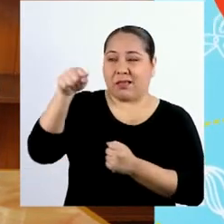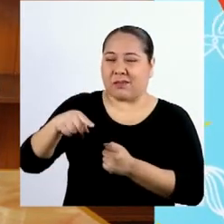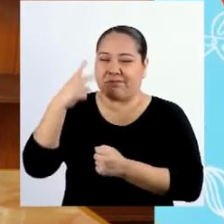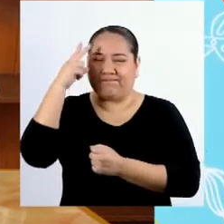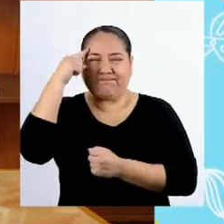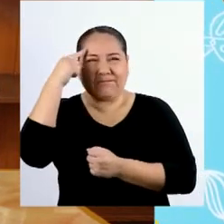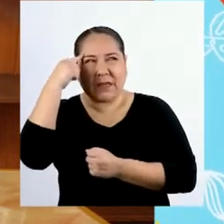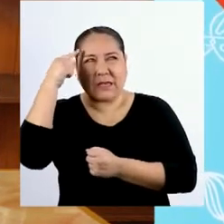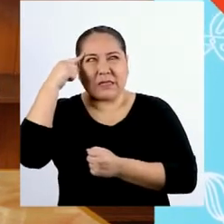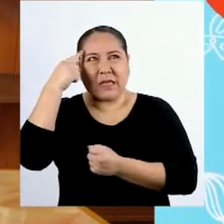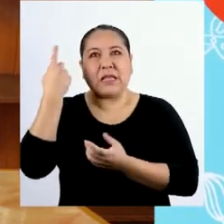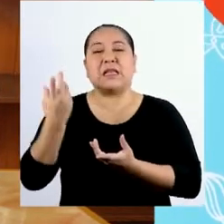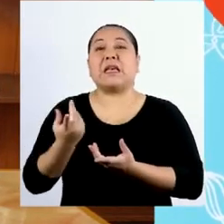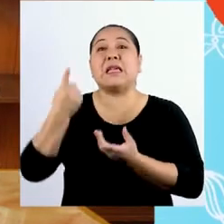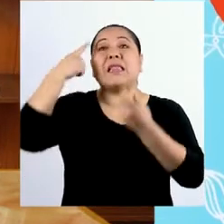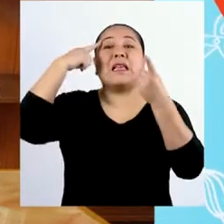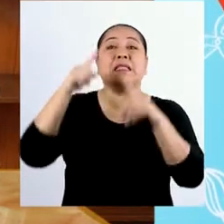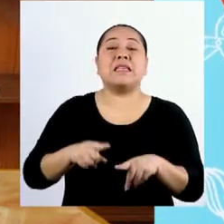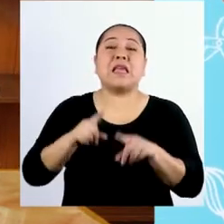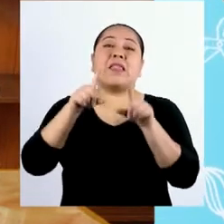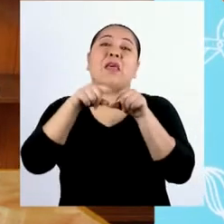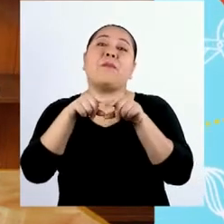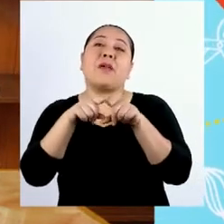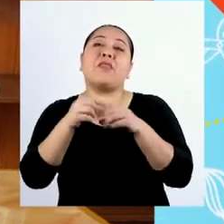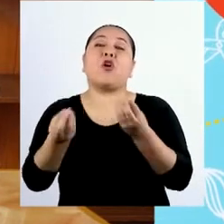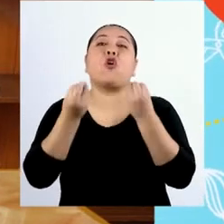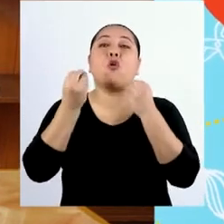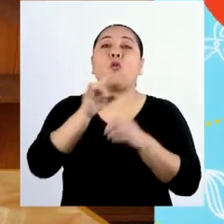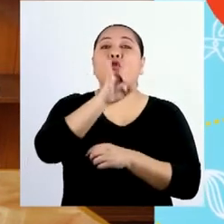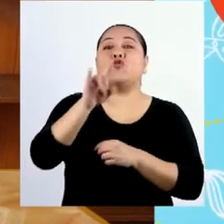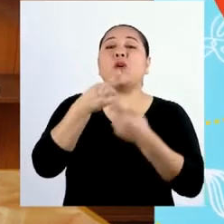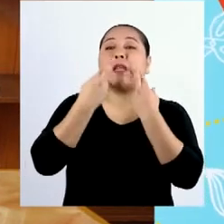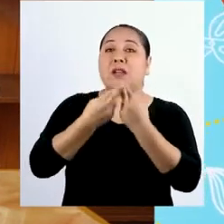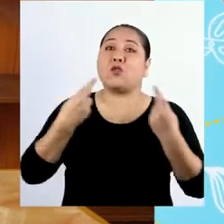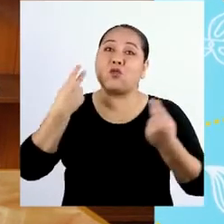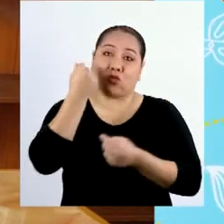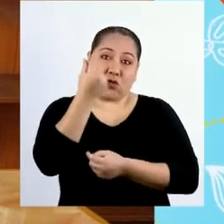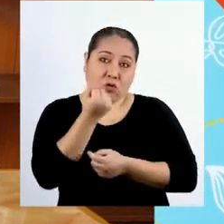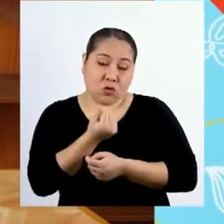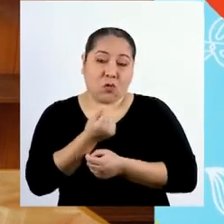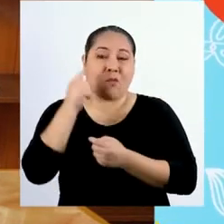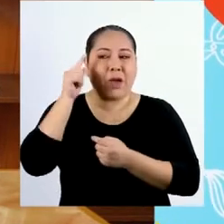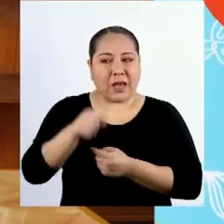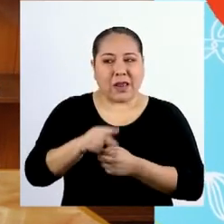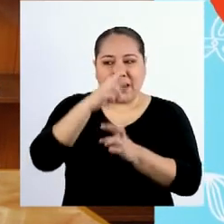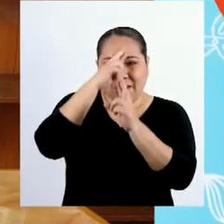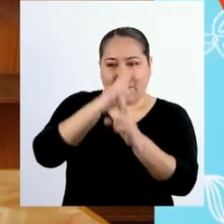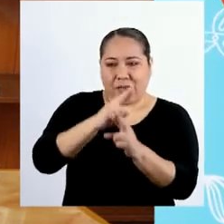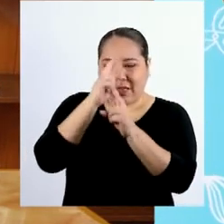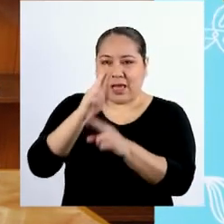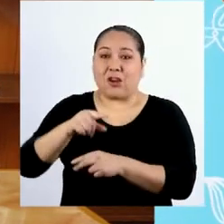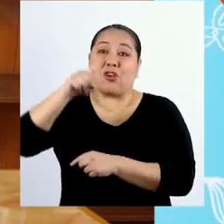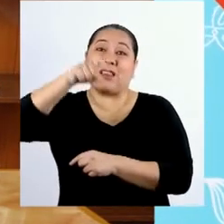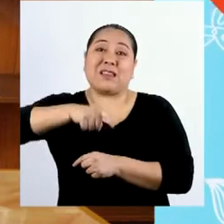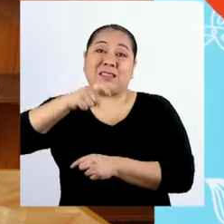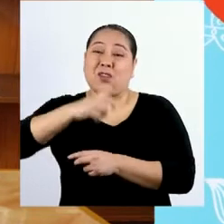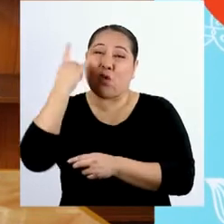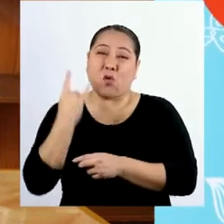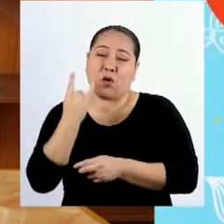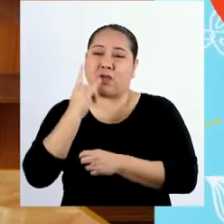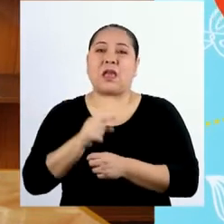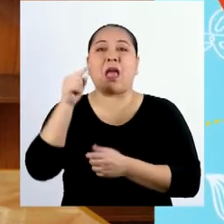obligación de tomar decisiones respecto al uso de sus recursos económicos para cumplir con sus necesidades.